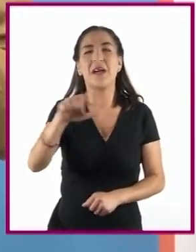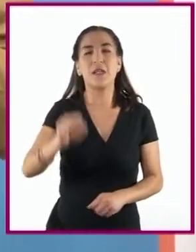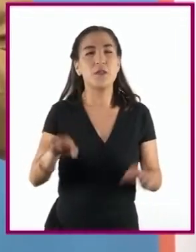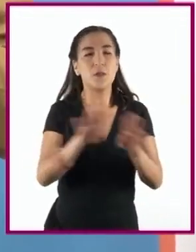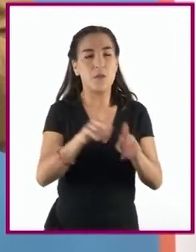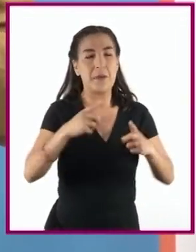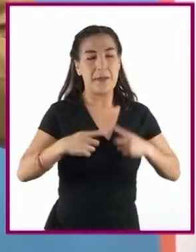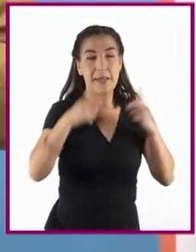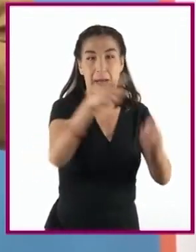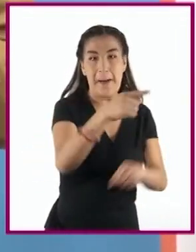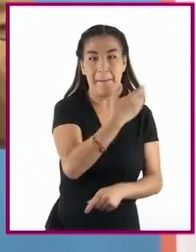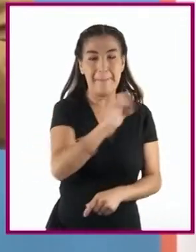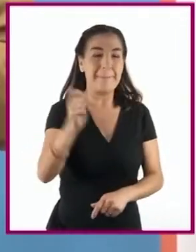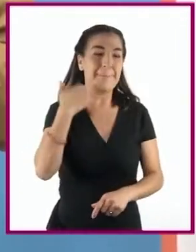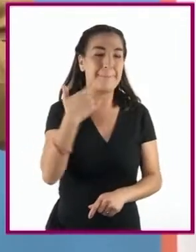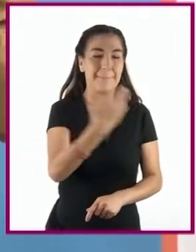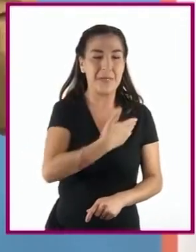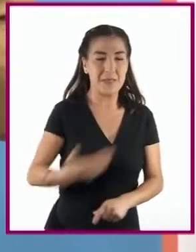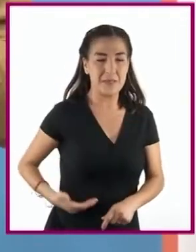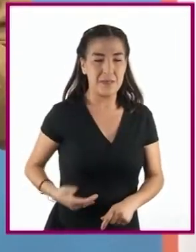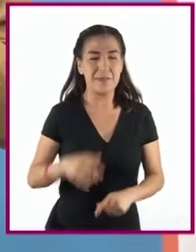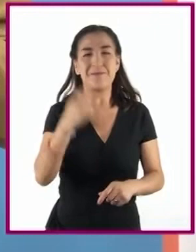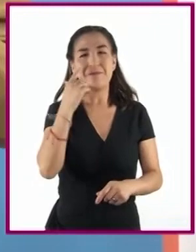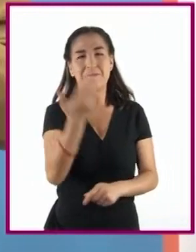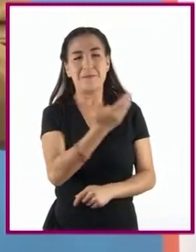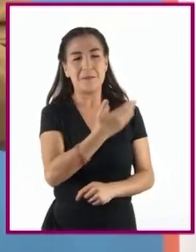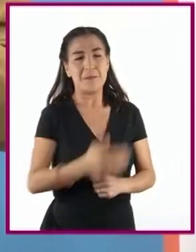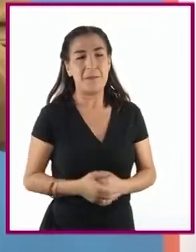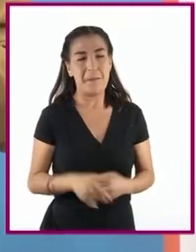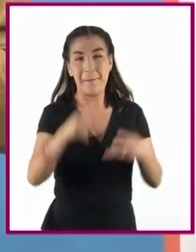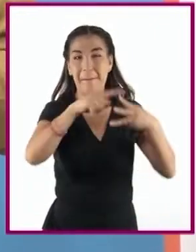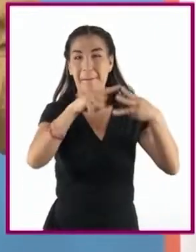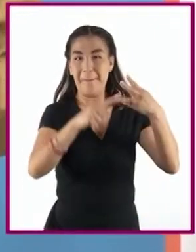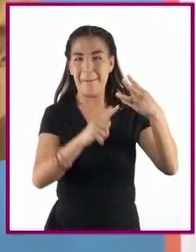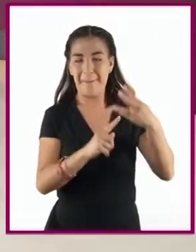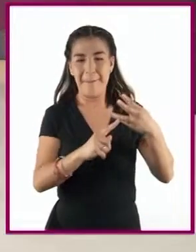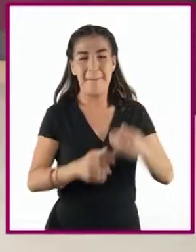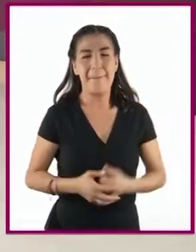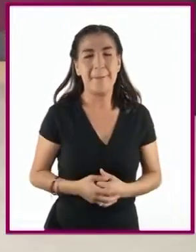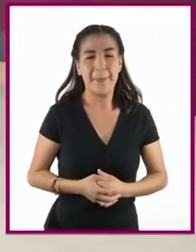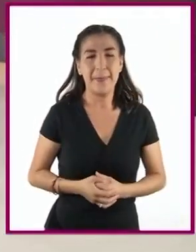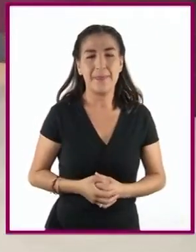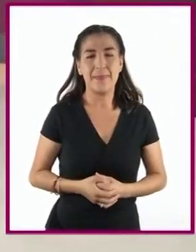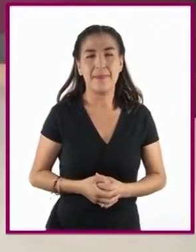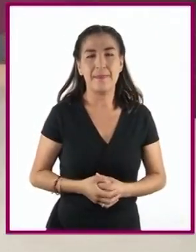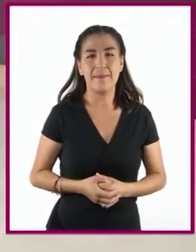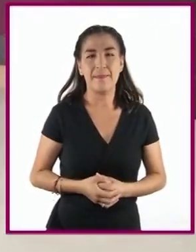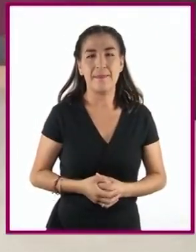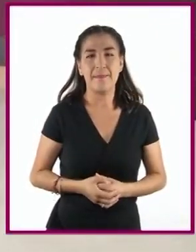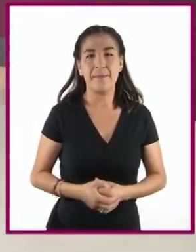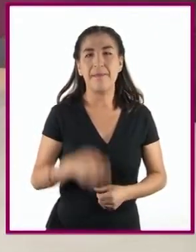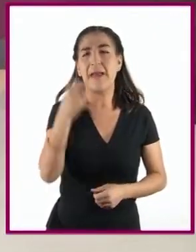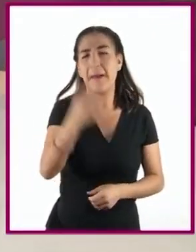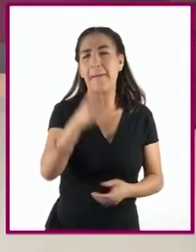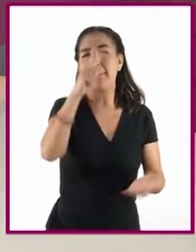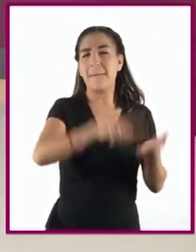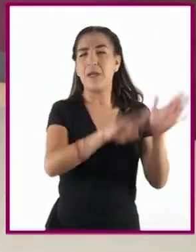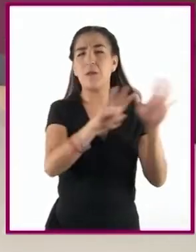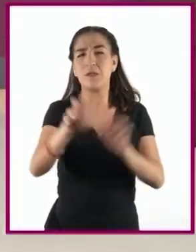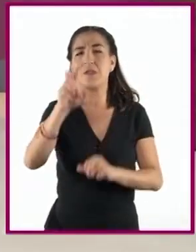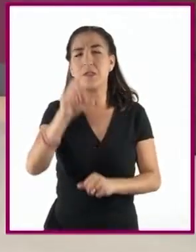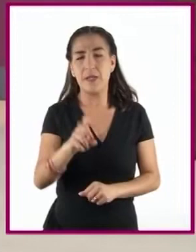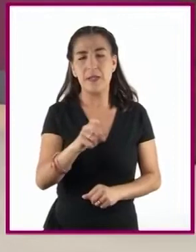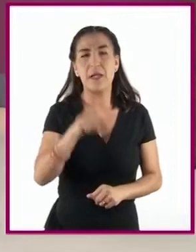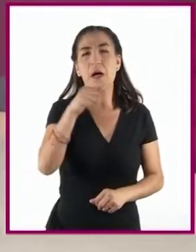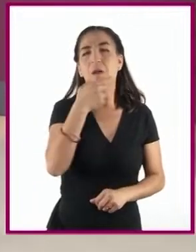Emilio Portés Gil, Pascual Ortiz Rubio y Abelardo L. Rodríguez. En la década de 1930, Genaro